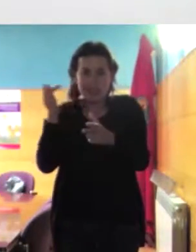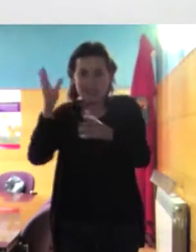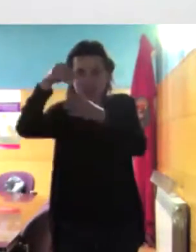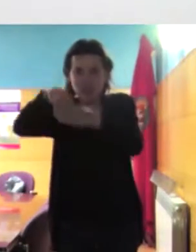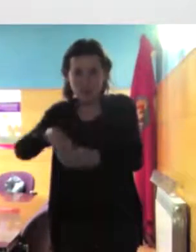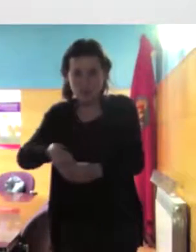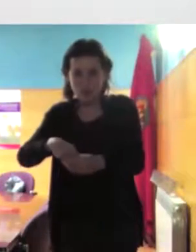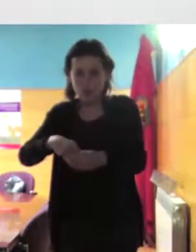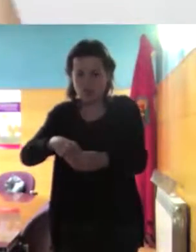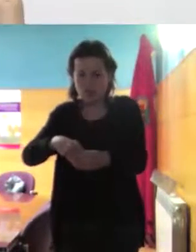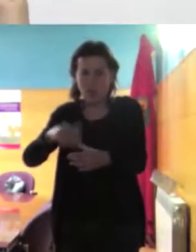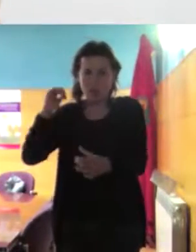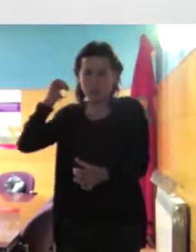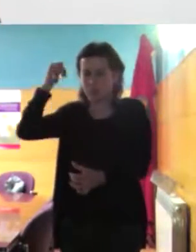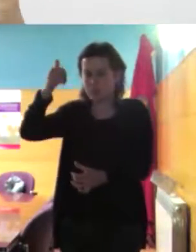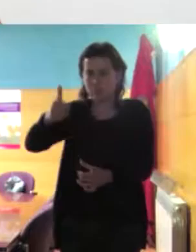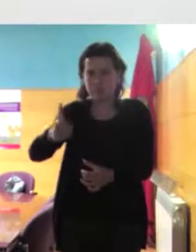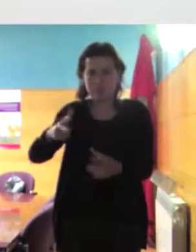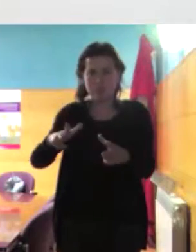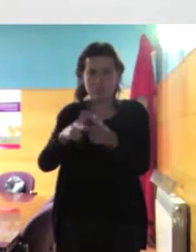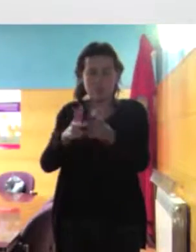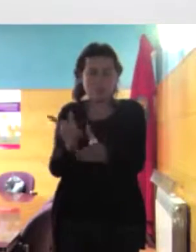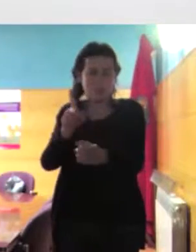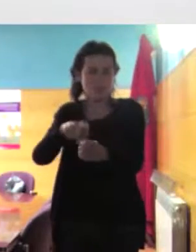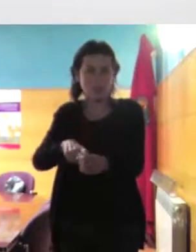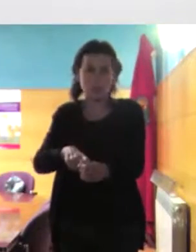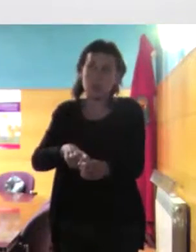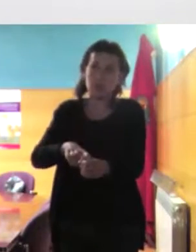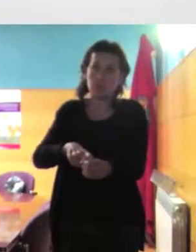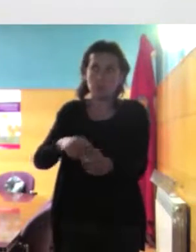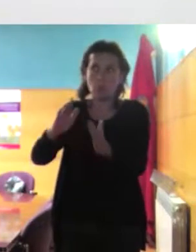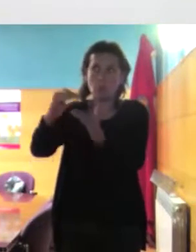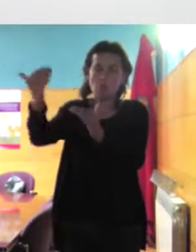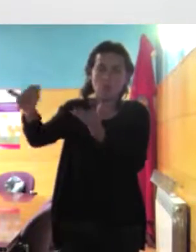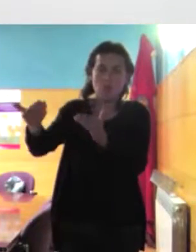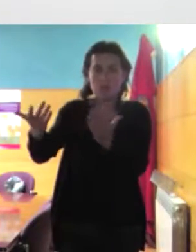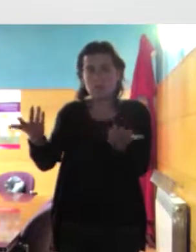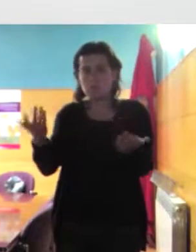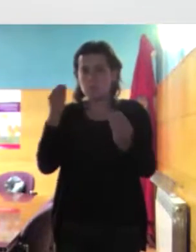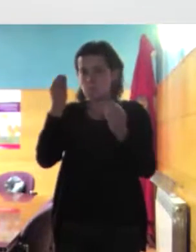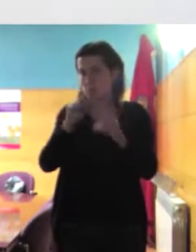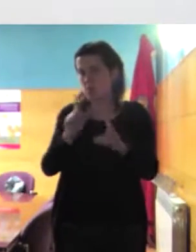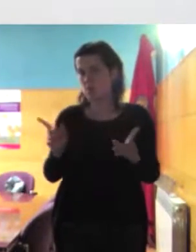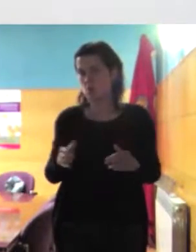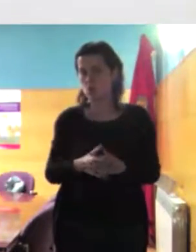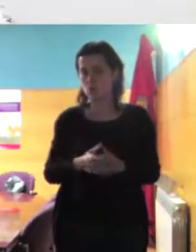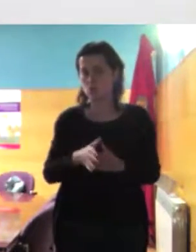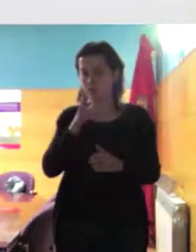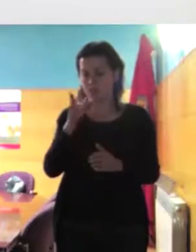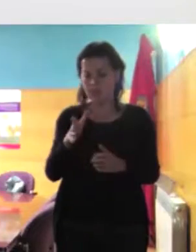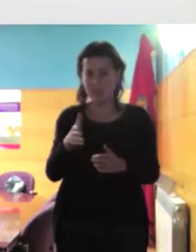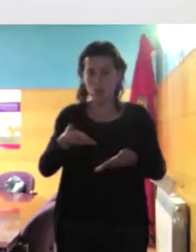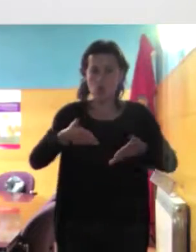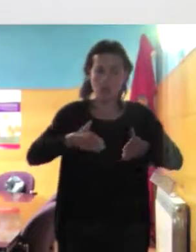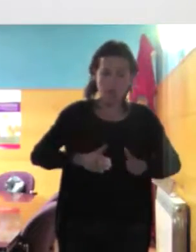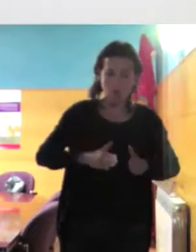de cuarta generación ya no se puede decir que hayan son son gentes que son hijos, nietos ya